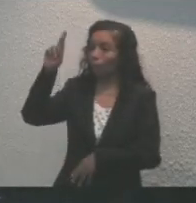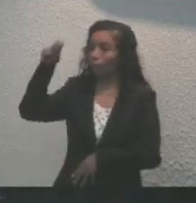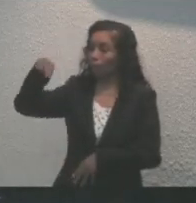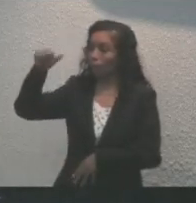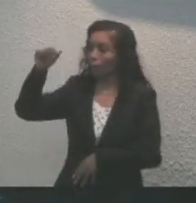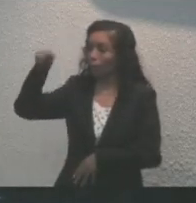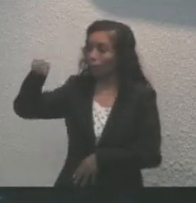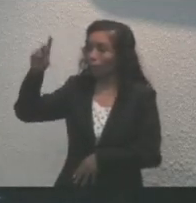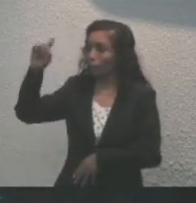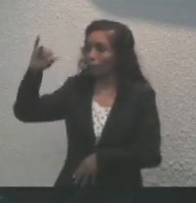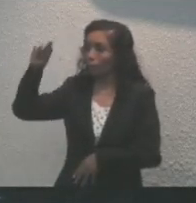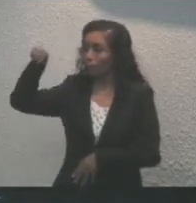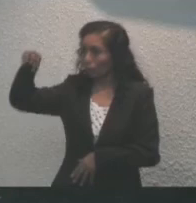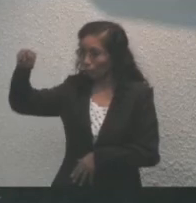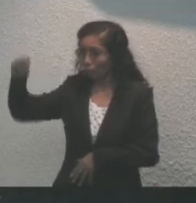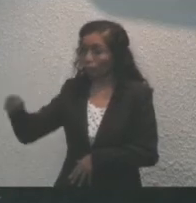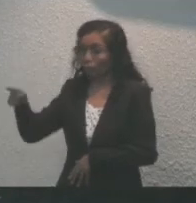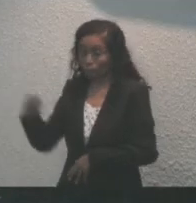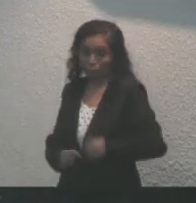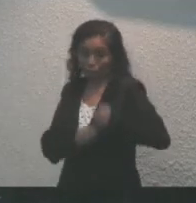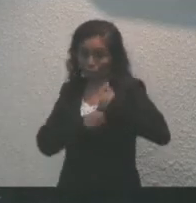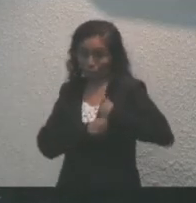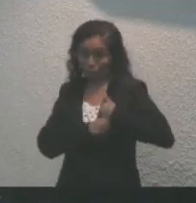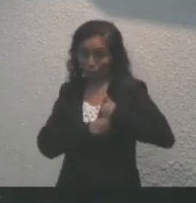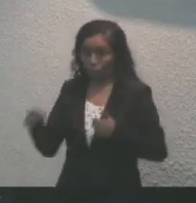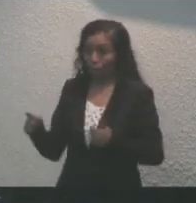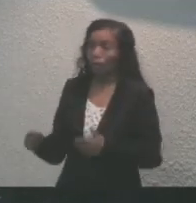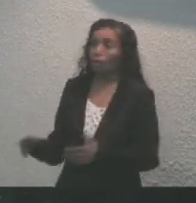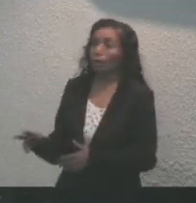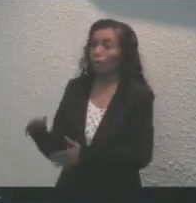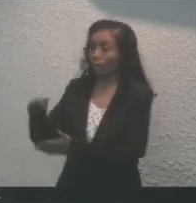general del ejército cruzó en Chan Santa Cruz.